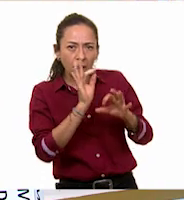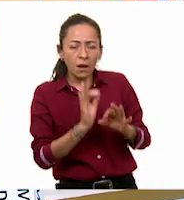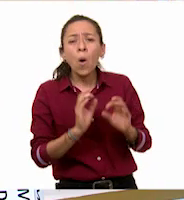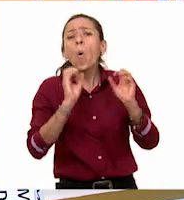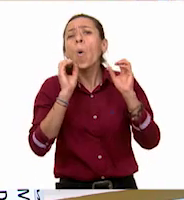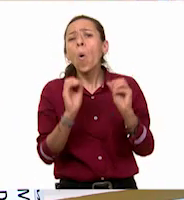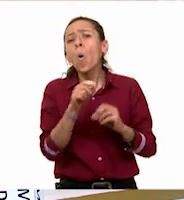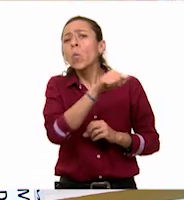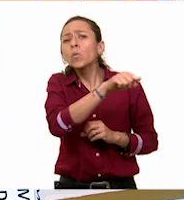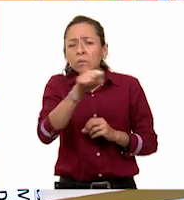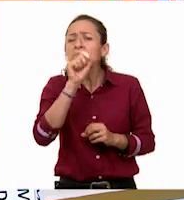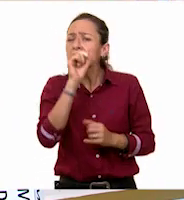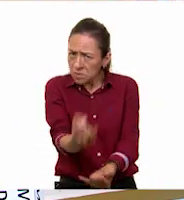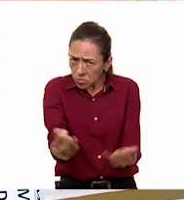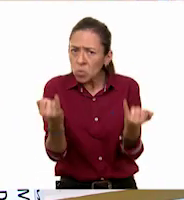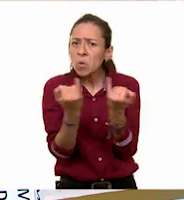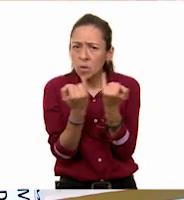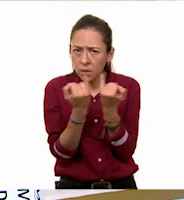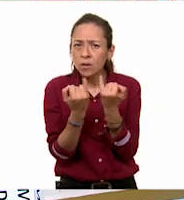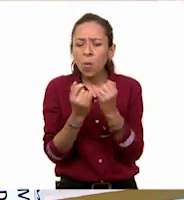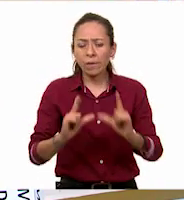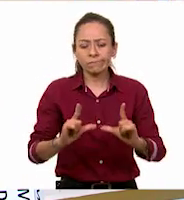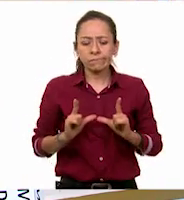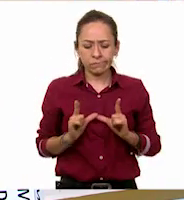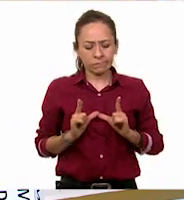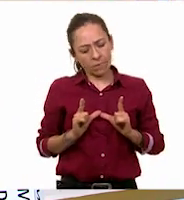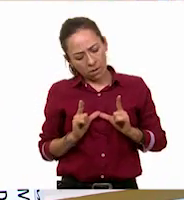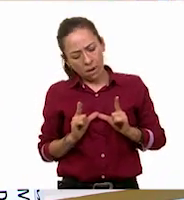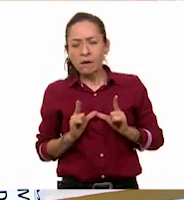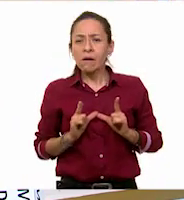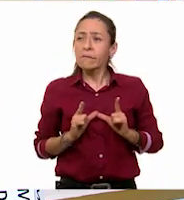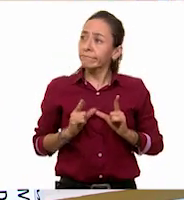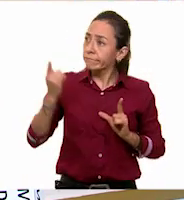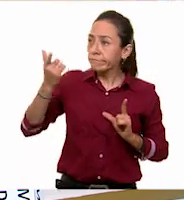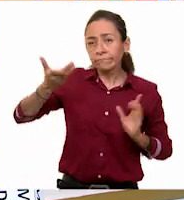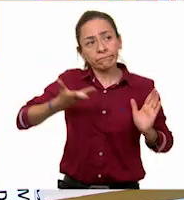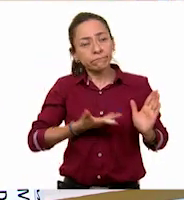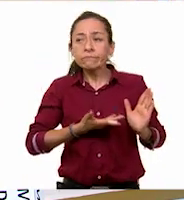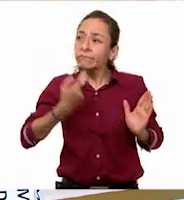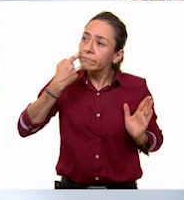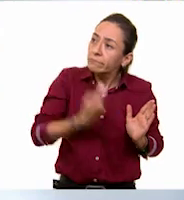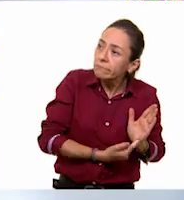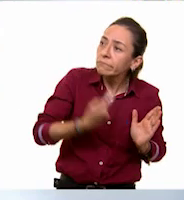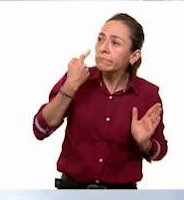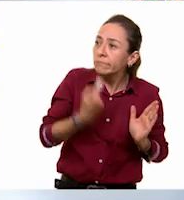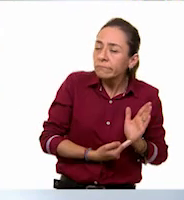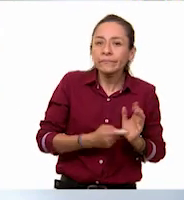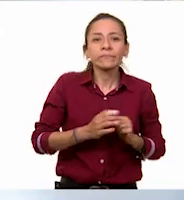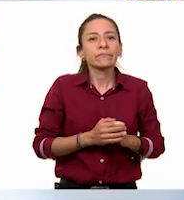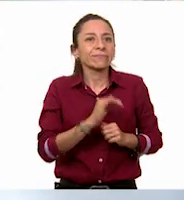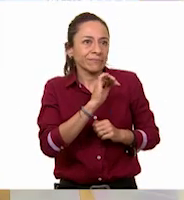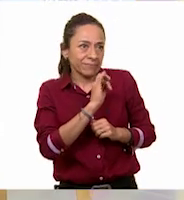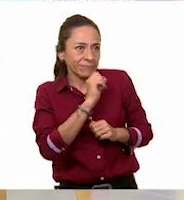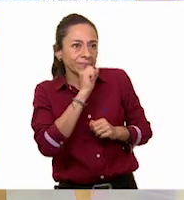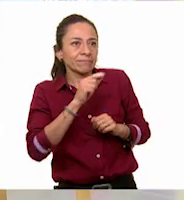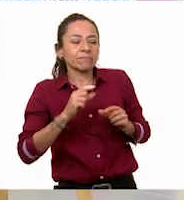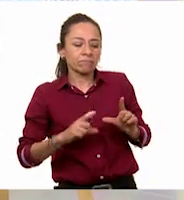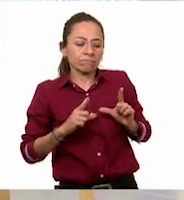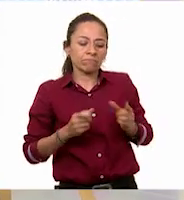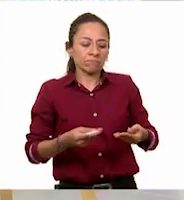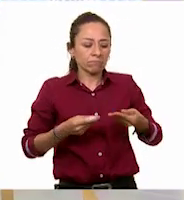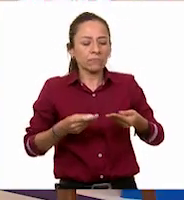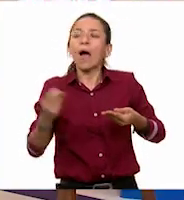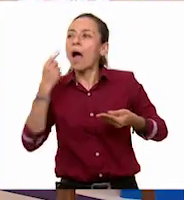tarjetas con la información para que la puedan exponer a los visitantes. ¿Qué te parece esa idea? Así mientras los van guiando pueden darles estas explicaciones.